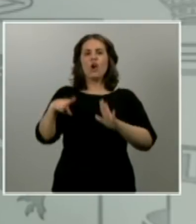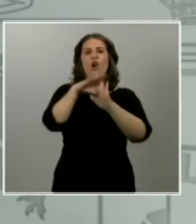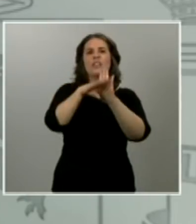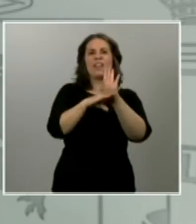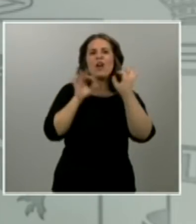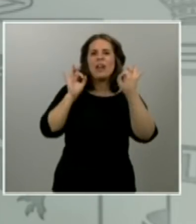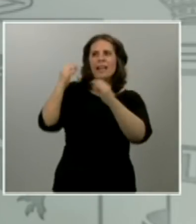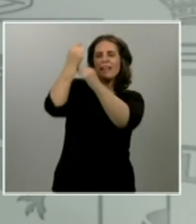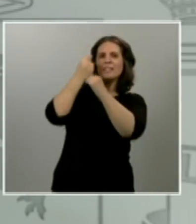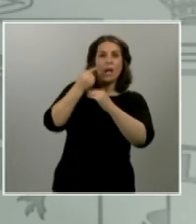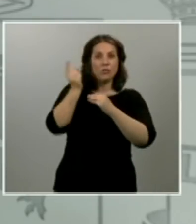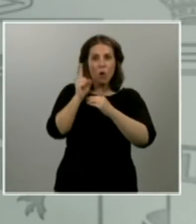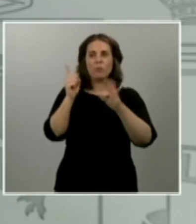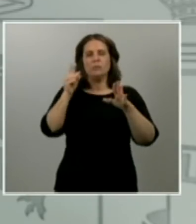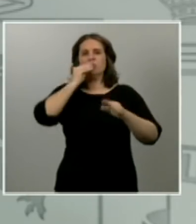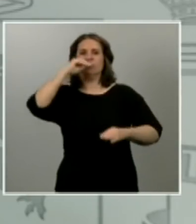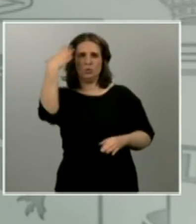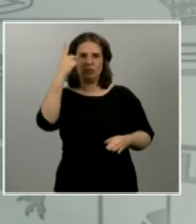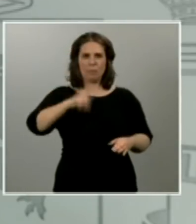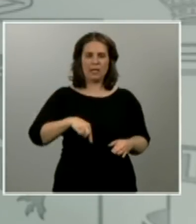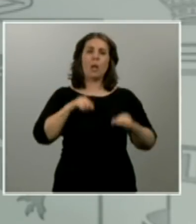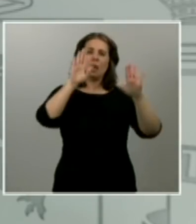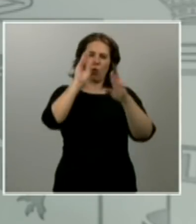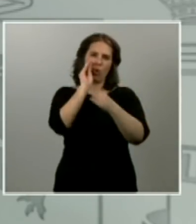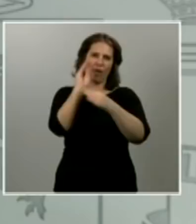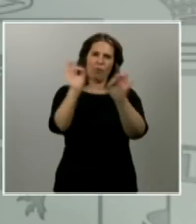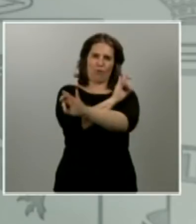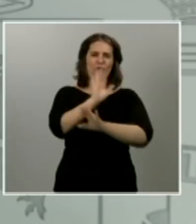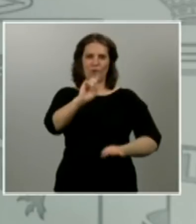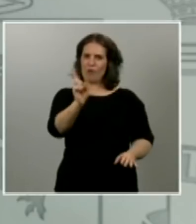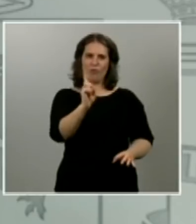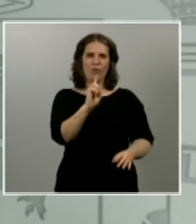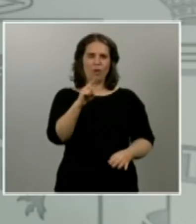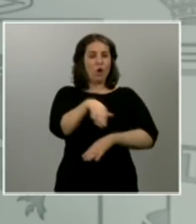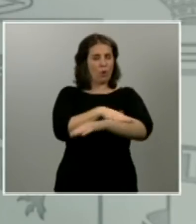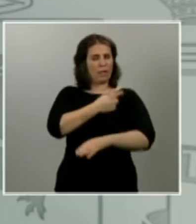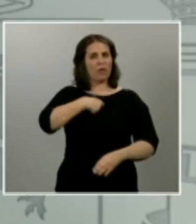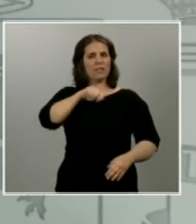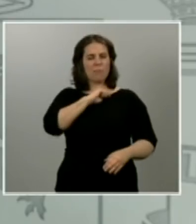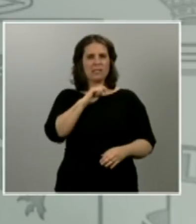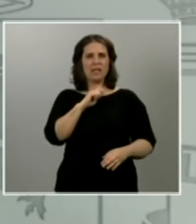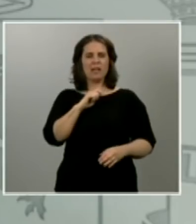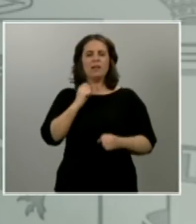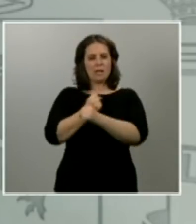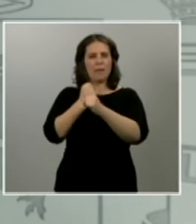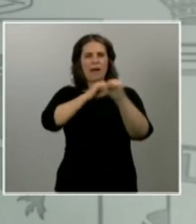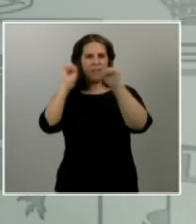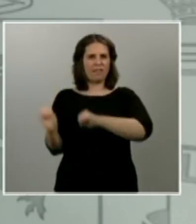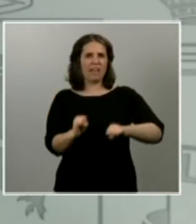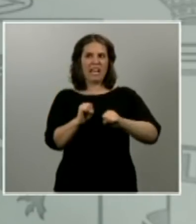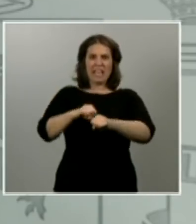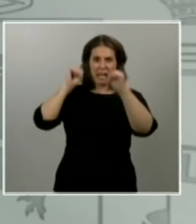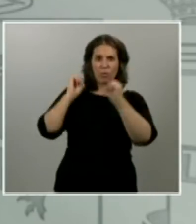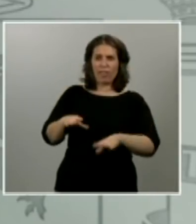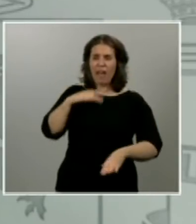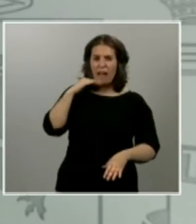extraordinaria medida pero que nadie se equivoque el gobierno de España va a trabajar va a defender y nunca va a renunciar a los eurobonos porque